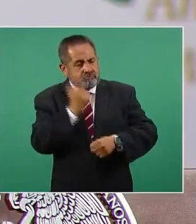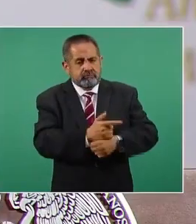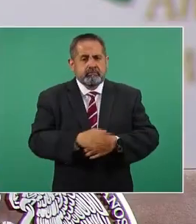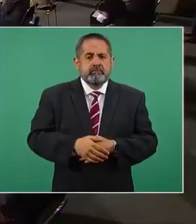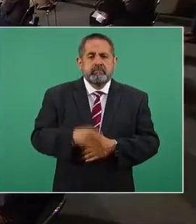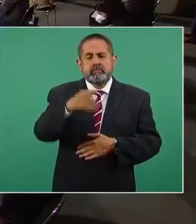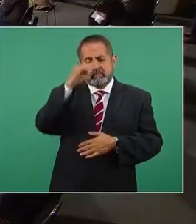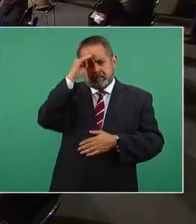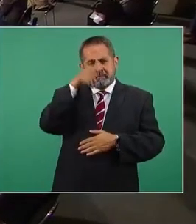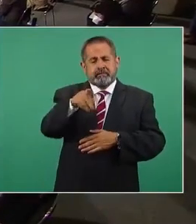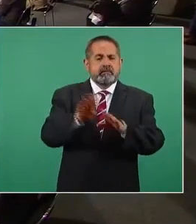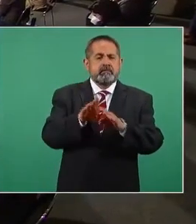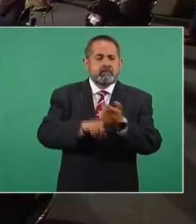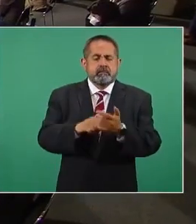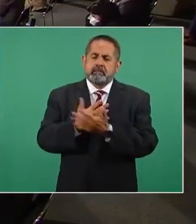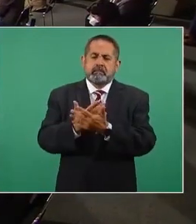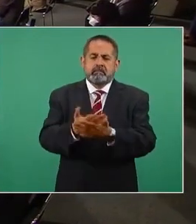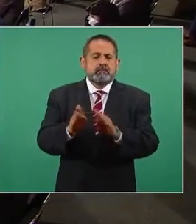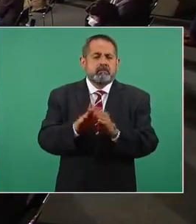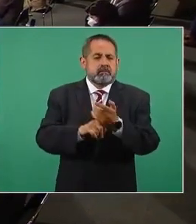es su posición aparte de esperar?